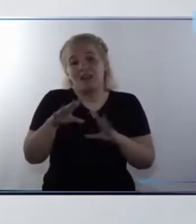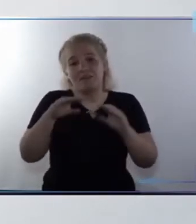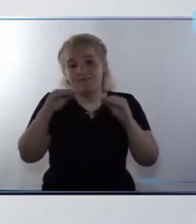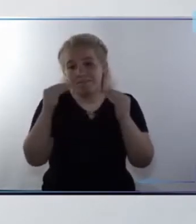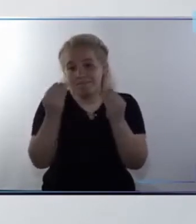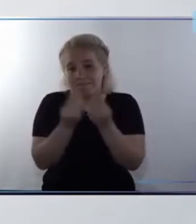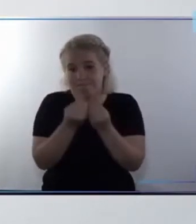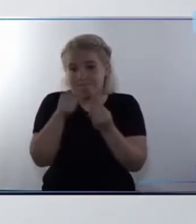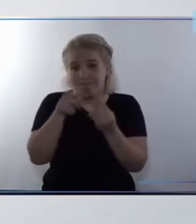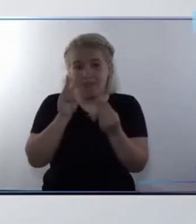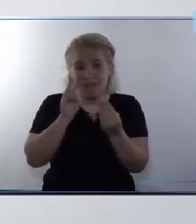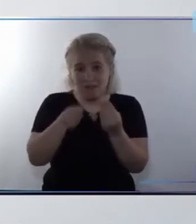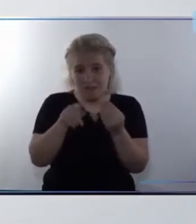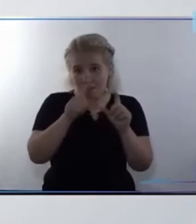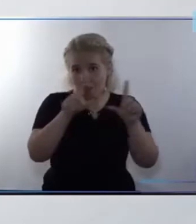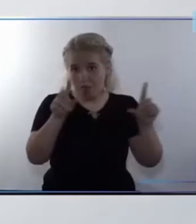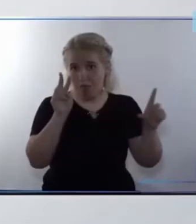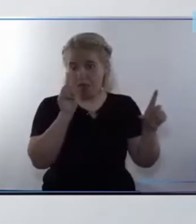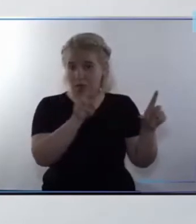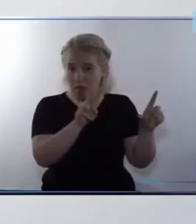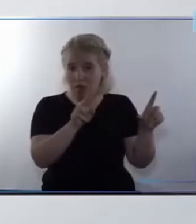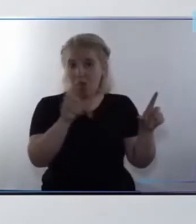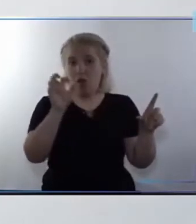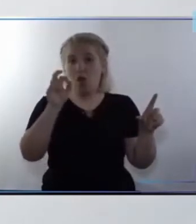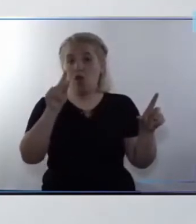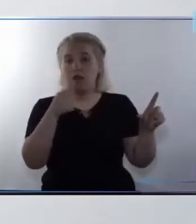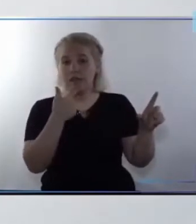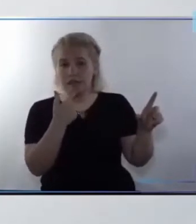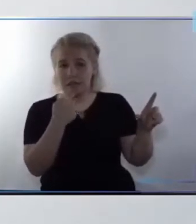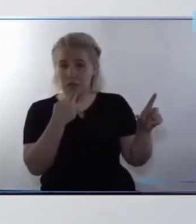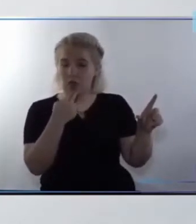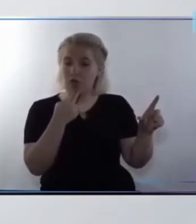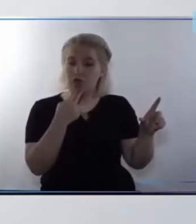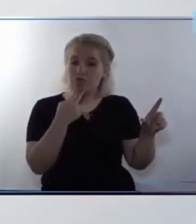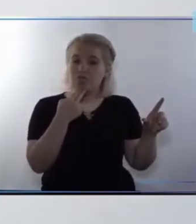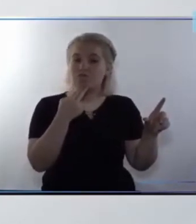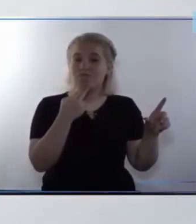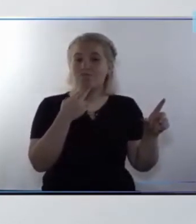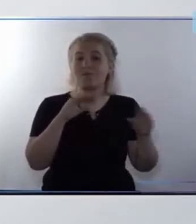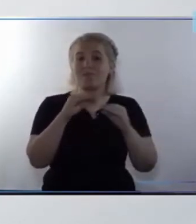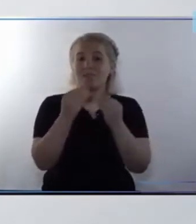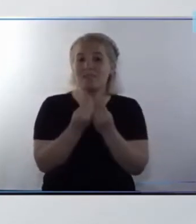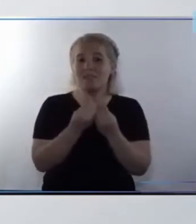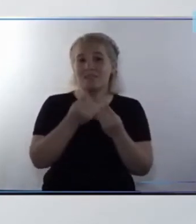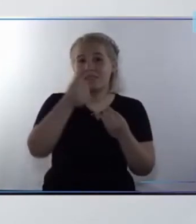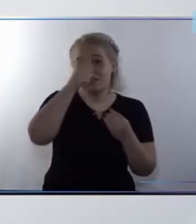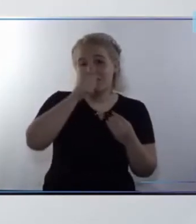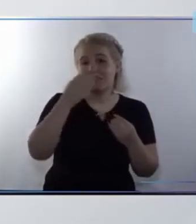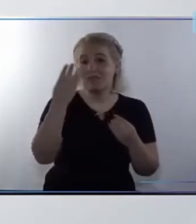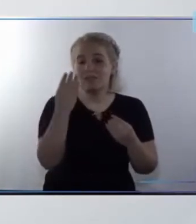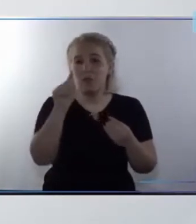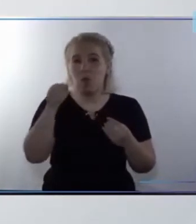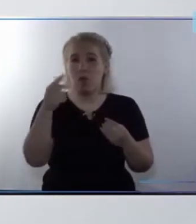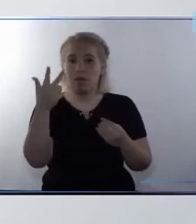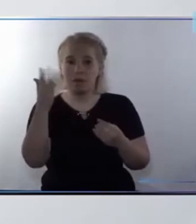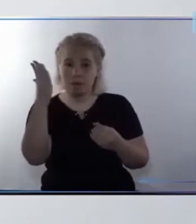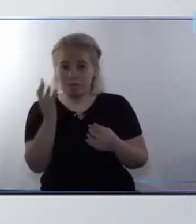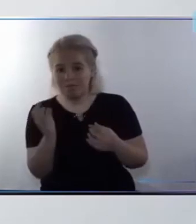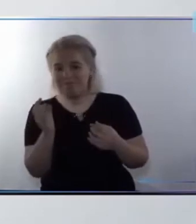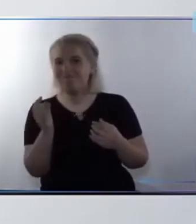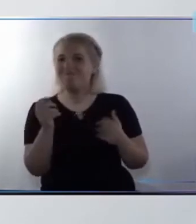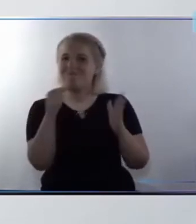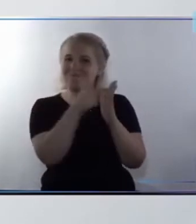del ODS 11, el 64,3% de sus indicadores